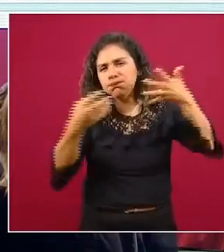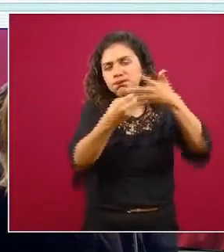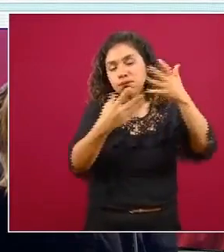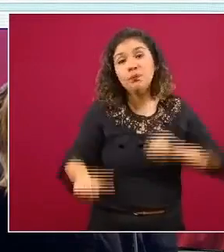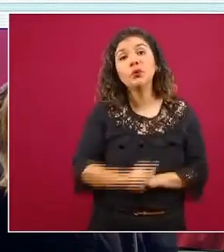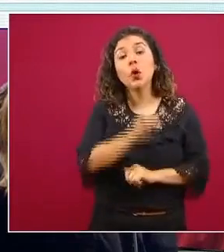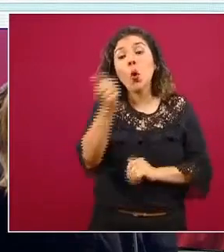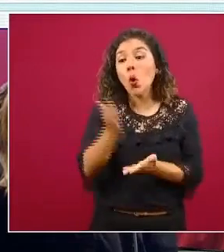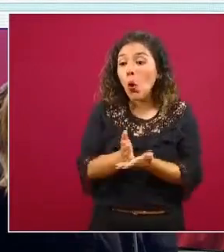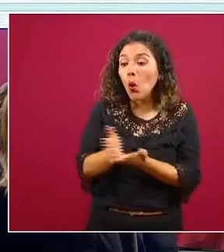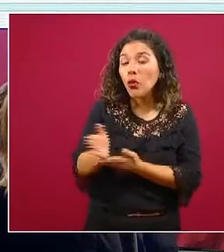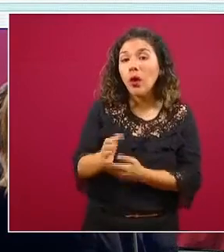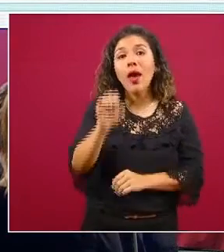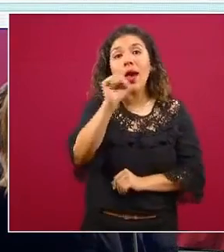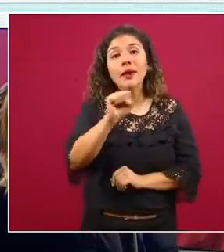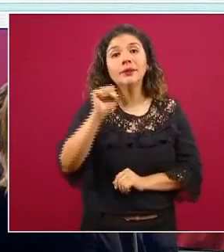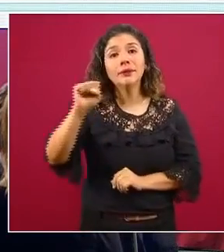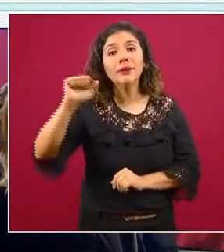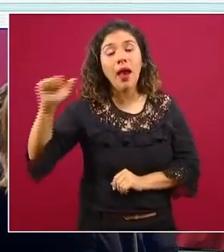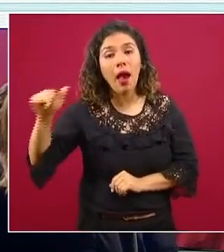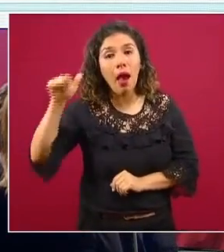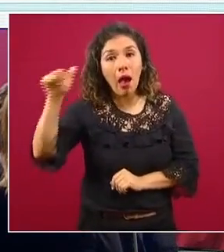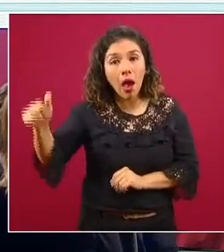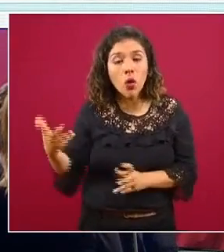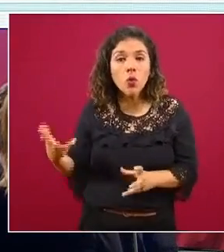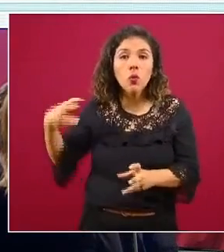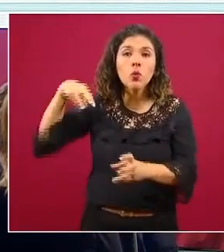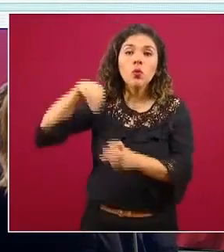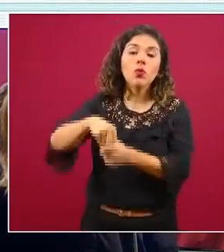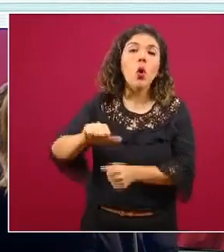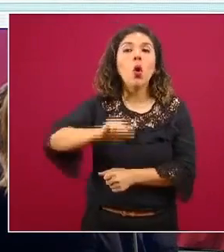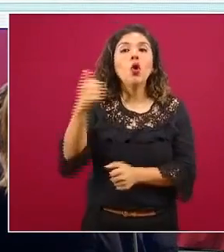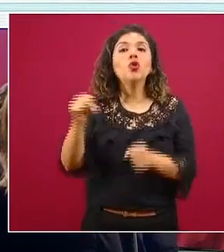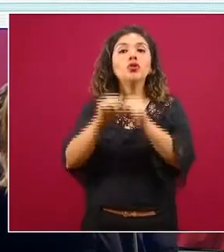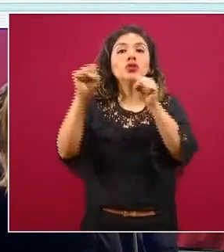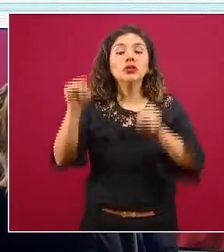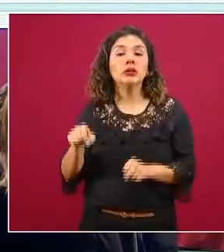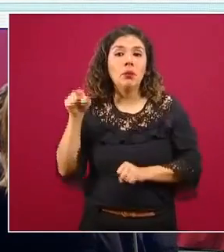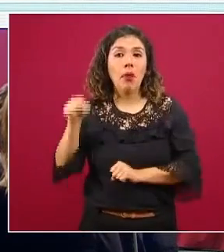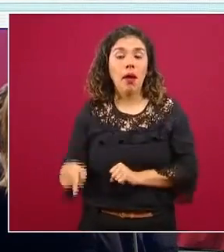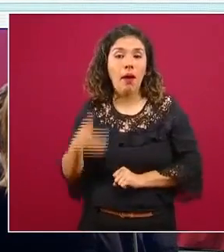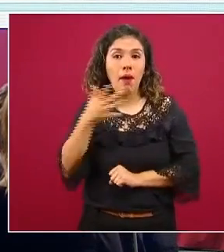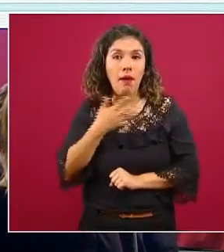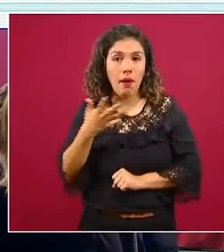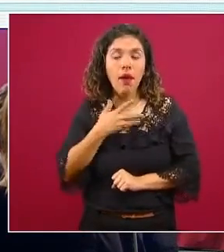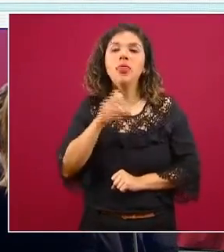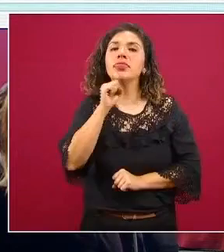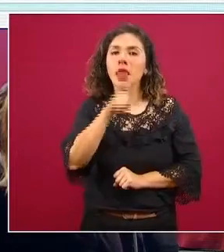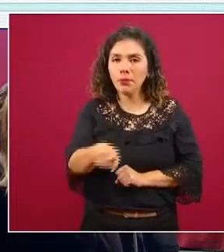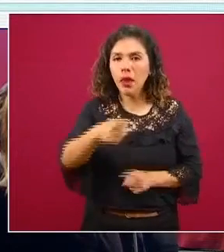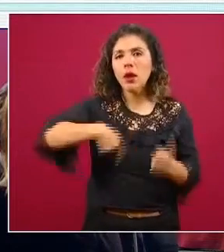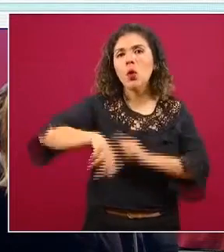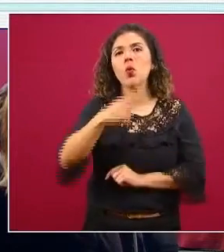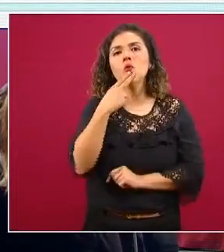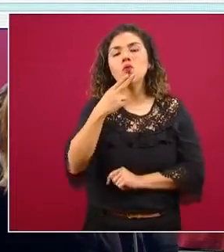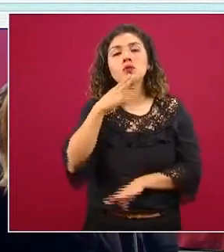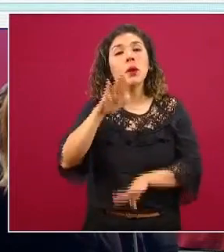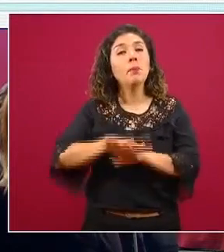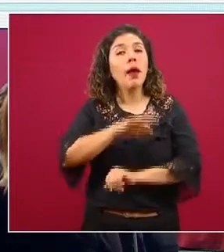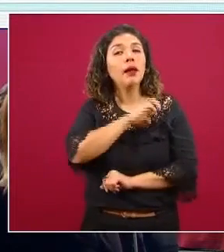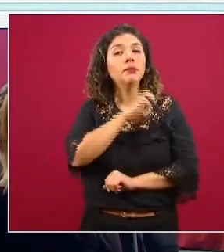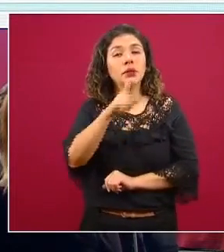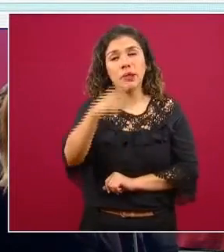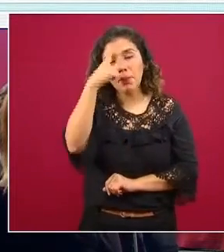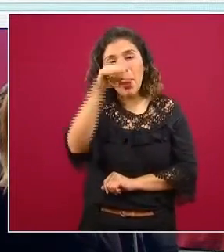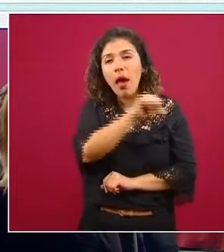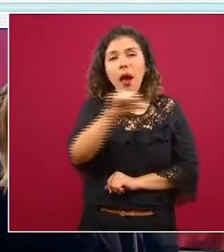hacia la Secretaría de Salud y se va formando este sistema que también tenemos que también utilizamos especialmente para